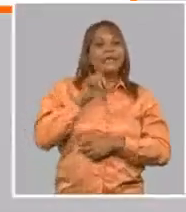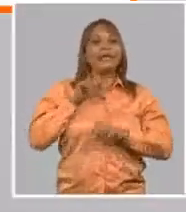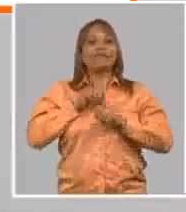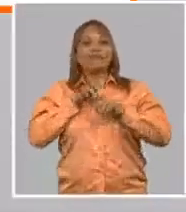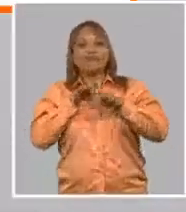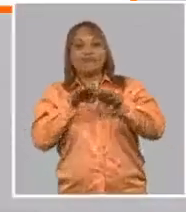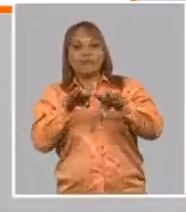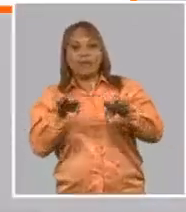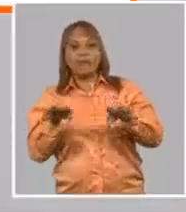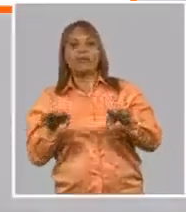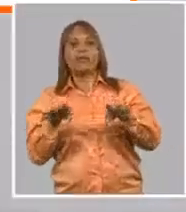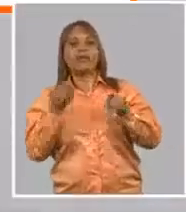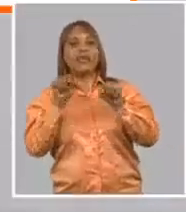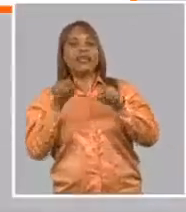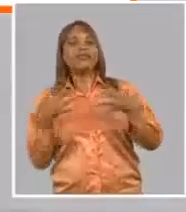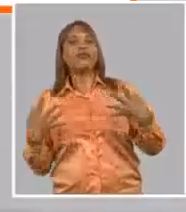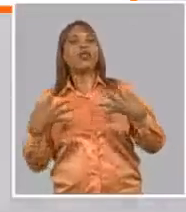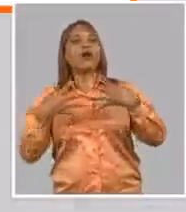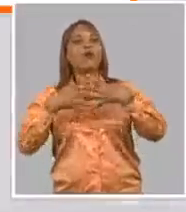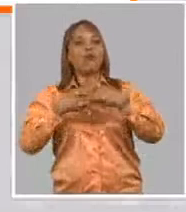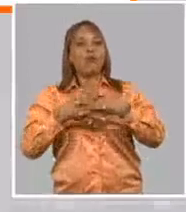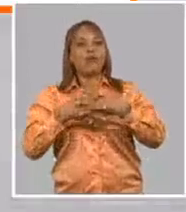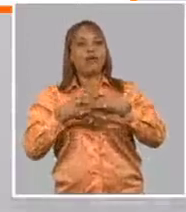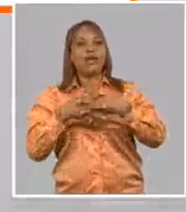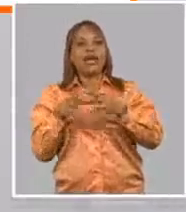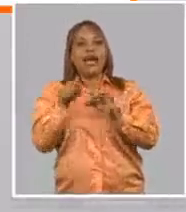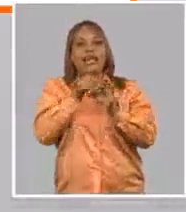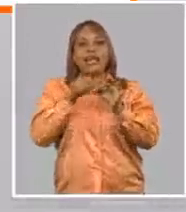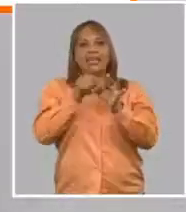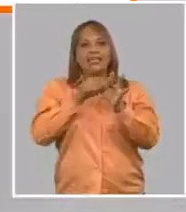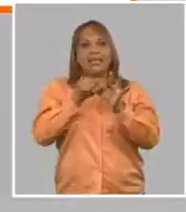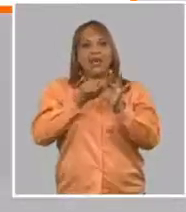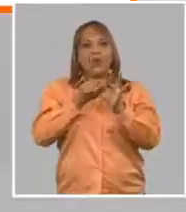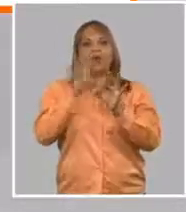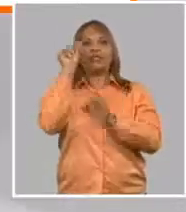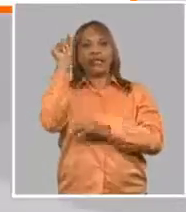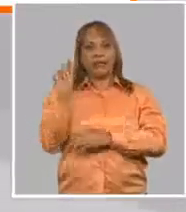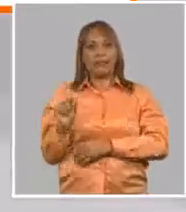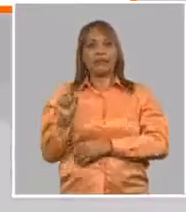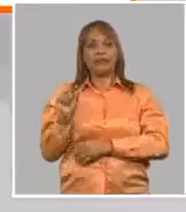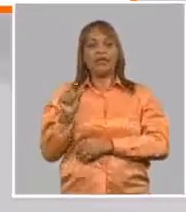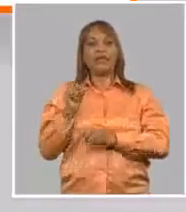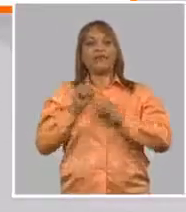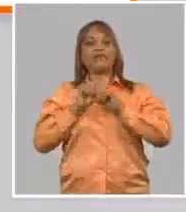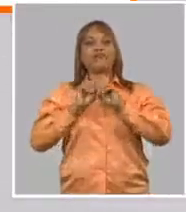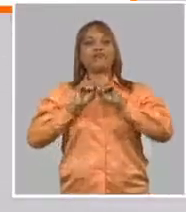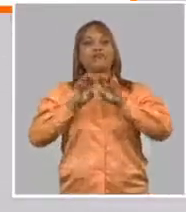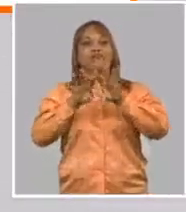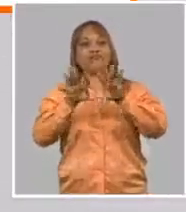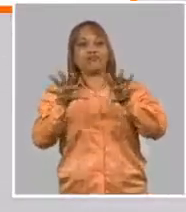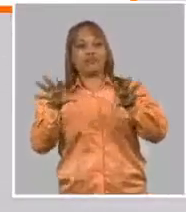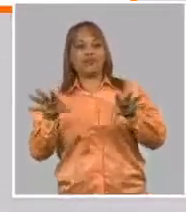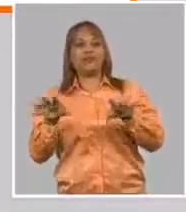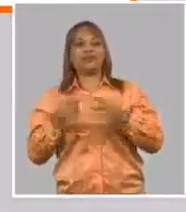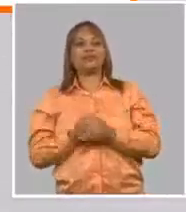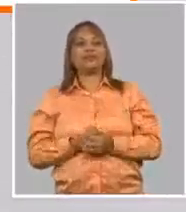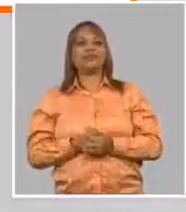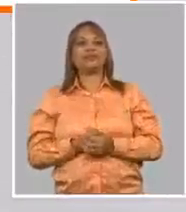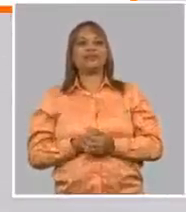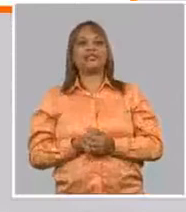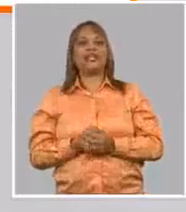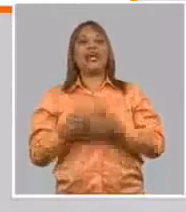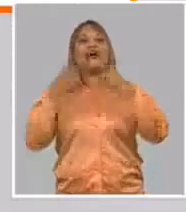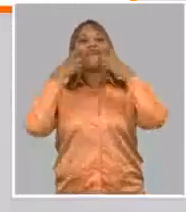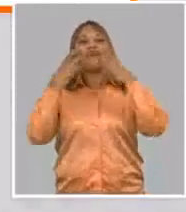dominio que la une al receptor en las células humanas y le permite replicarse el virus. La famosa llave. La famosa